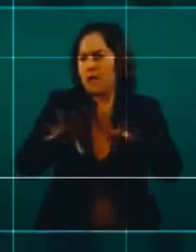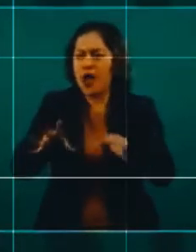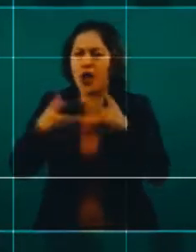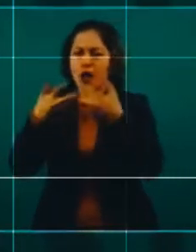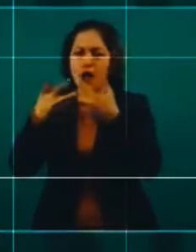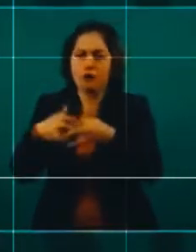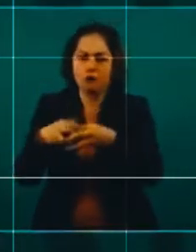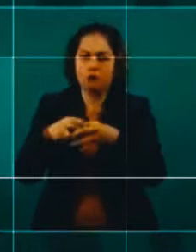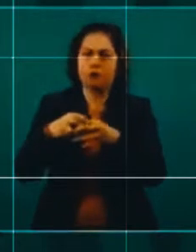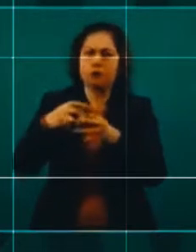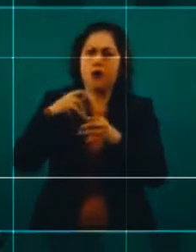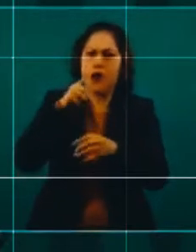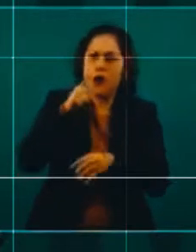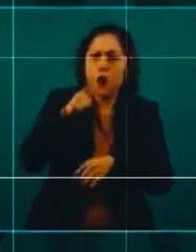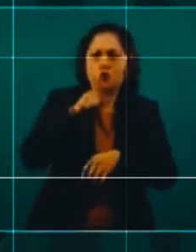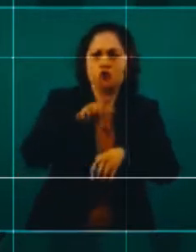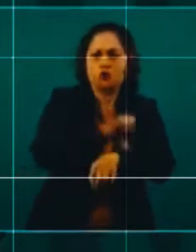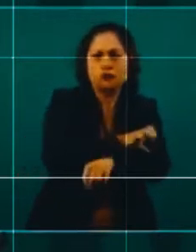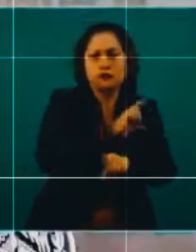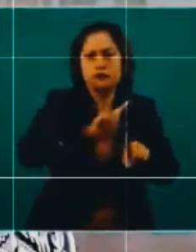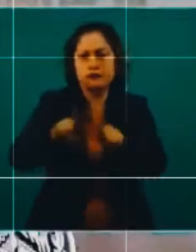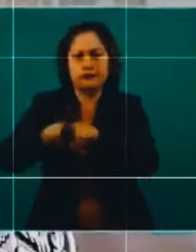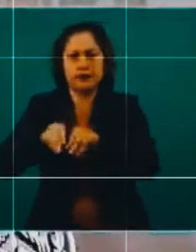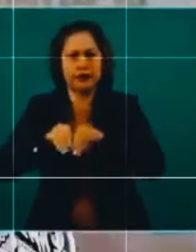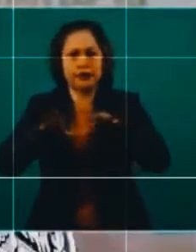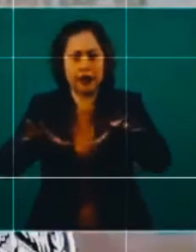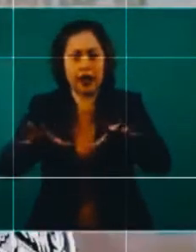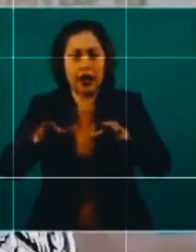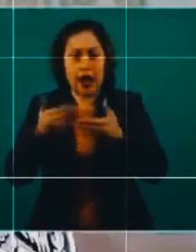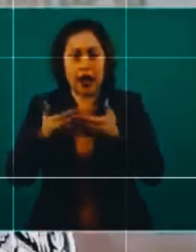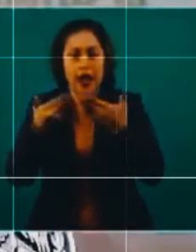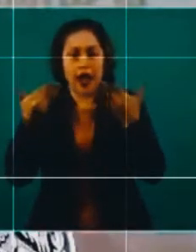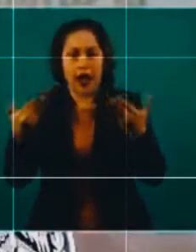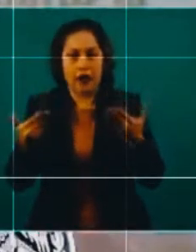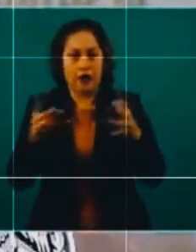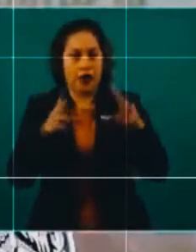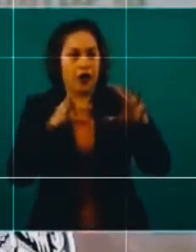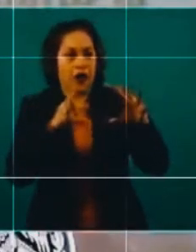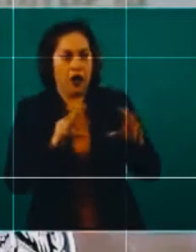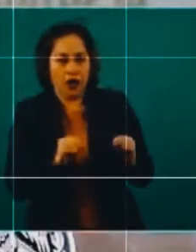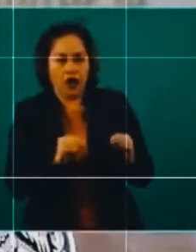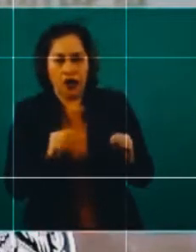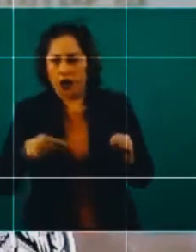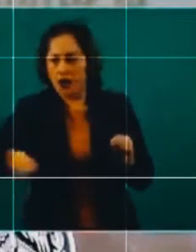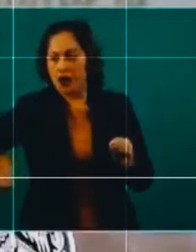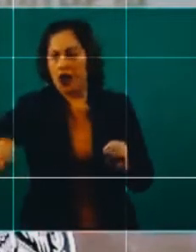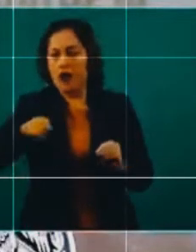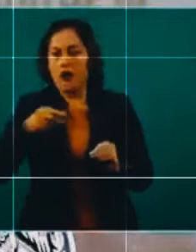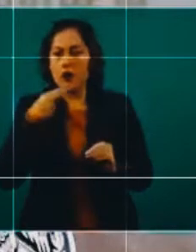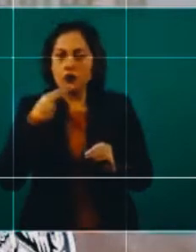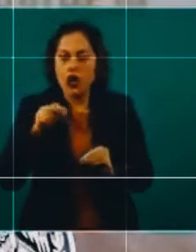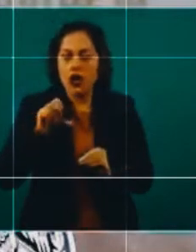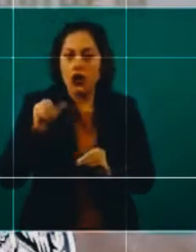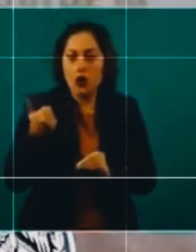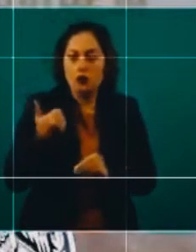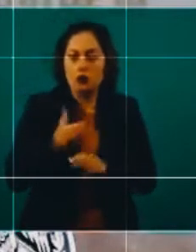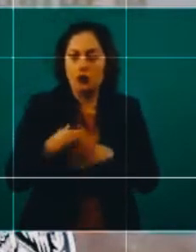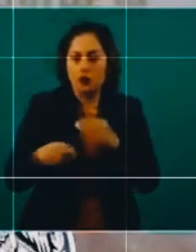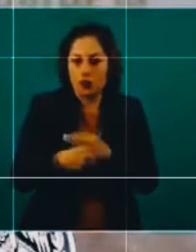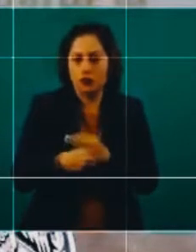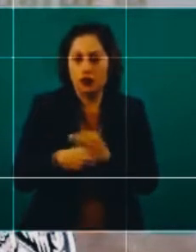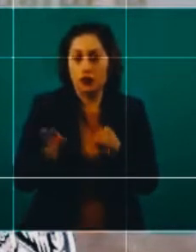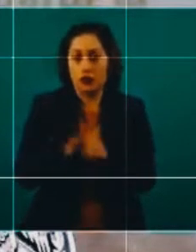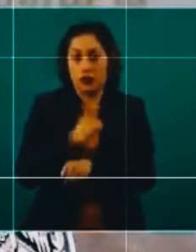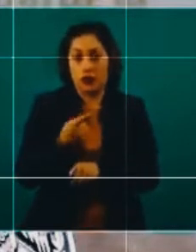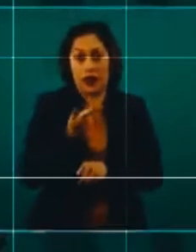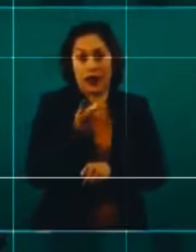hemos podido sustituir ese vacío que deja el gas que no ha llegado